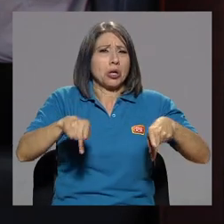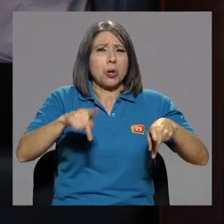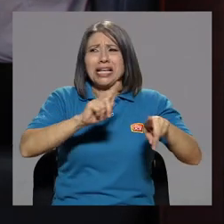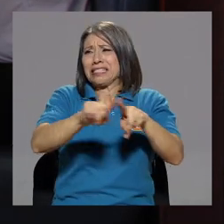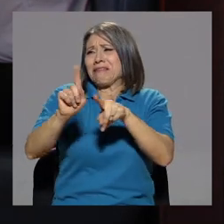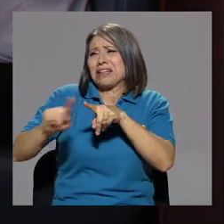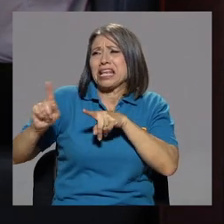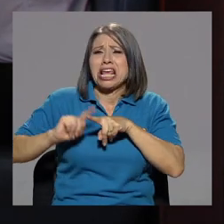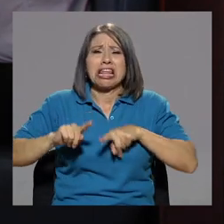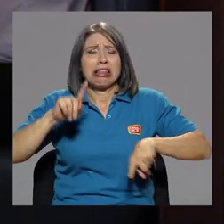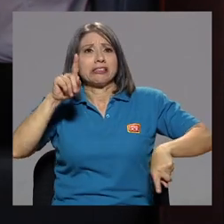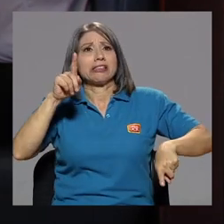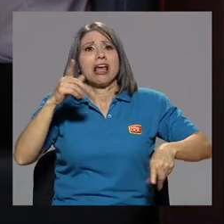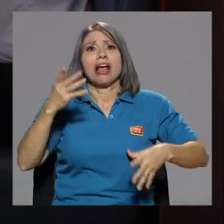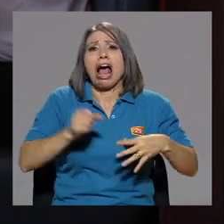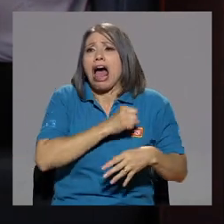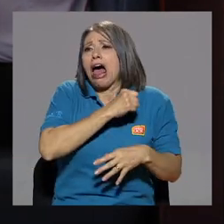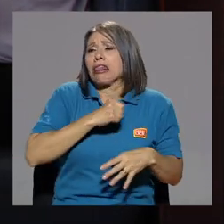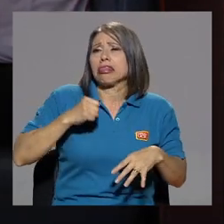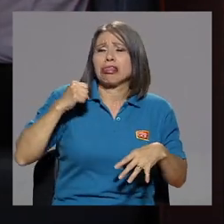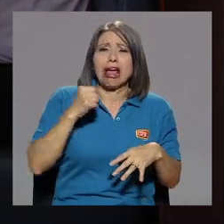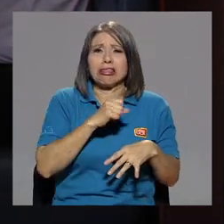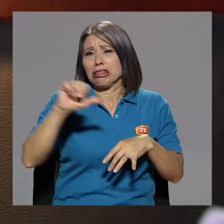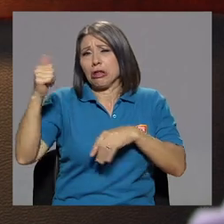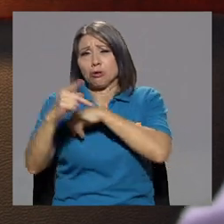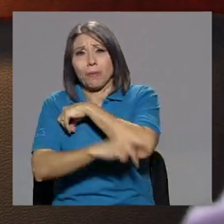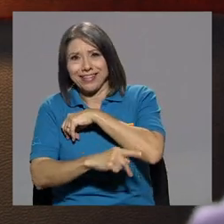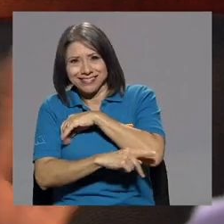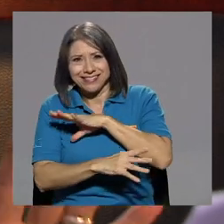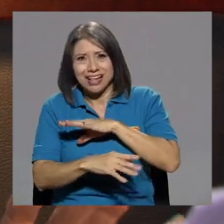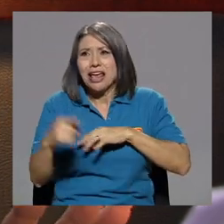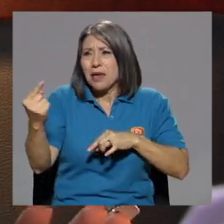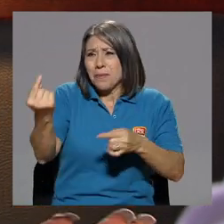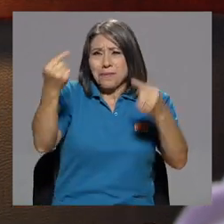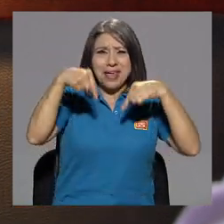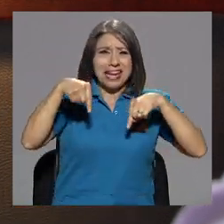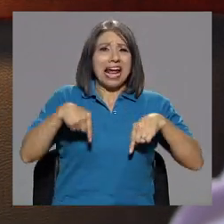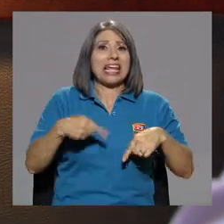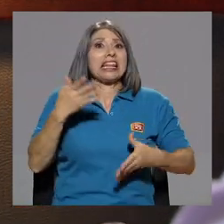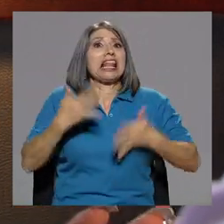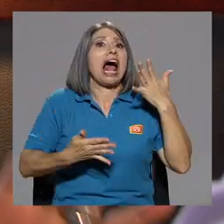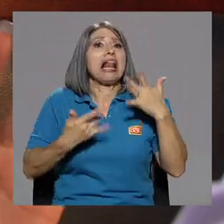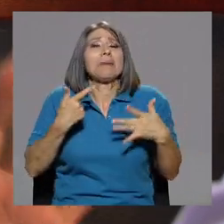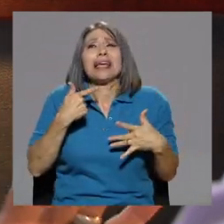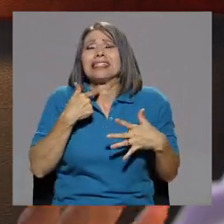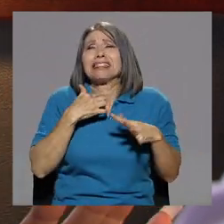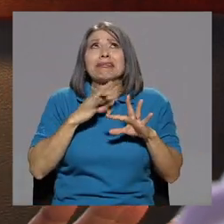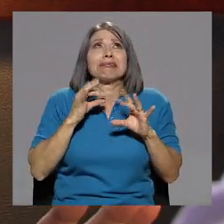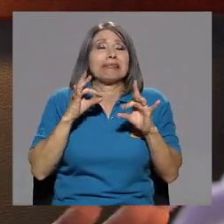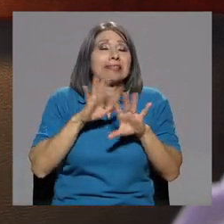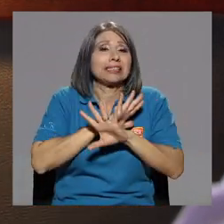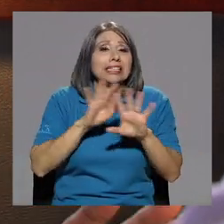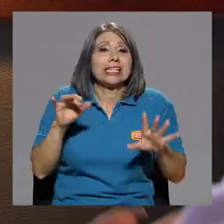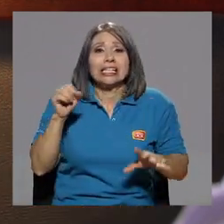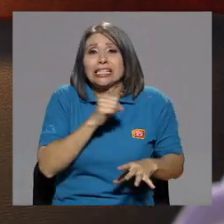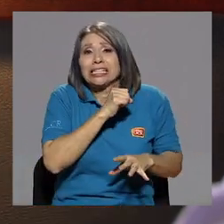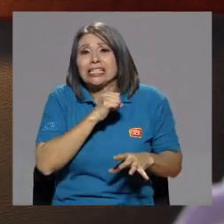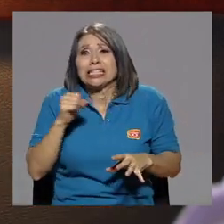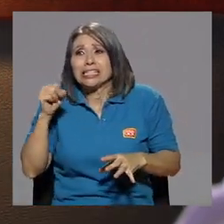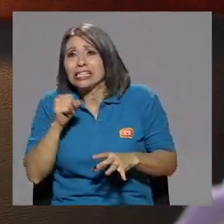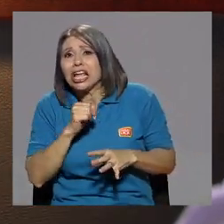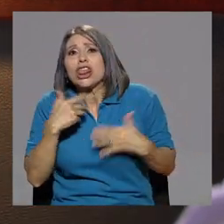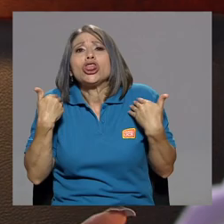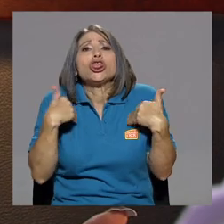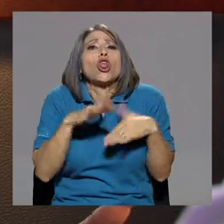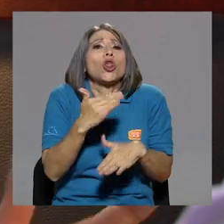desafinado y tipticos. Y no tienen ni la cuarta parte de lo que tienen muchos cantantes y cantantas, como